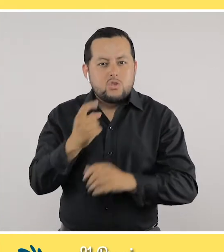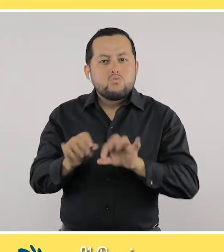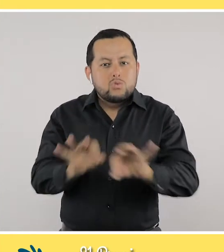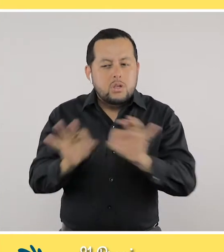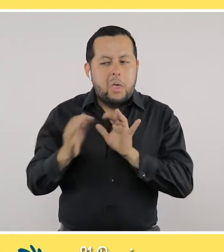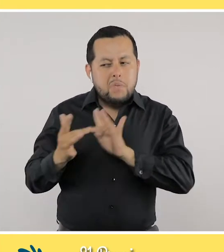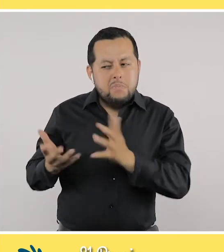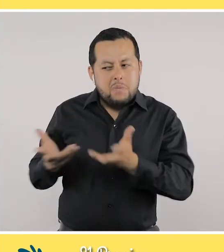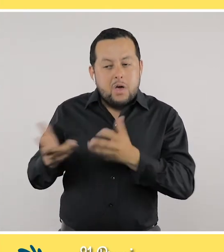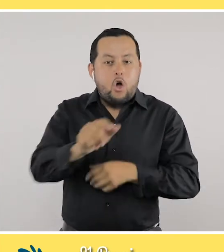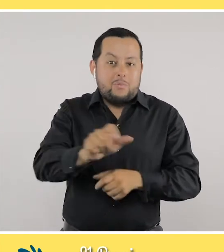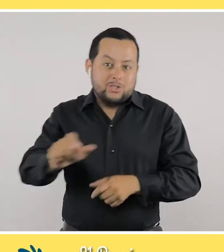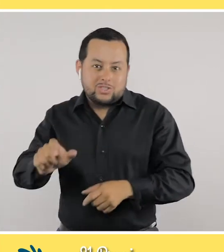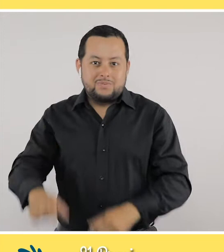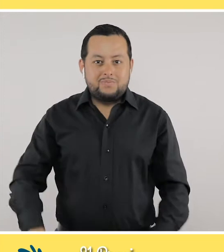conectarse con los demás.